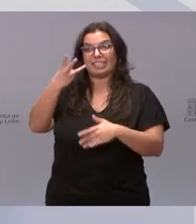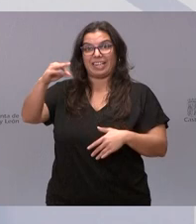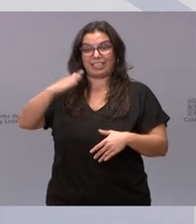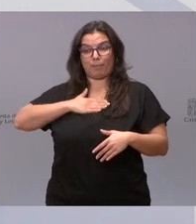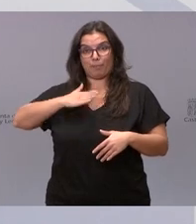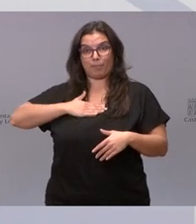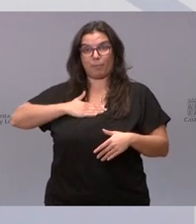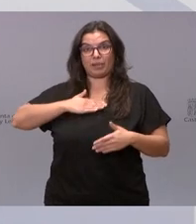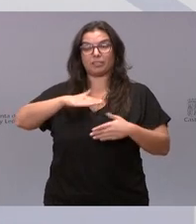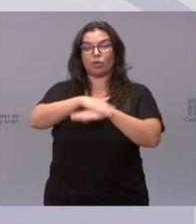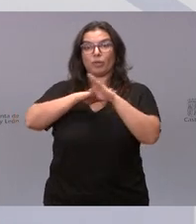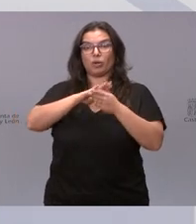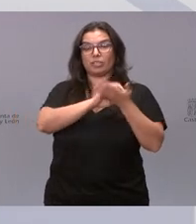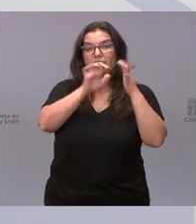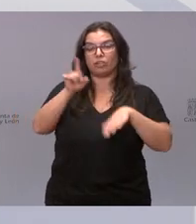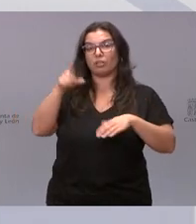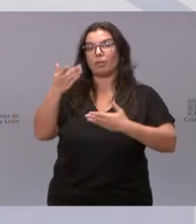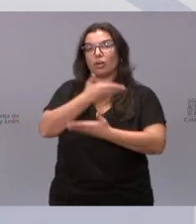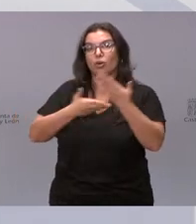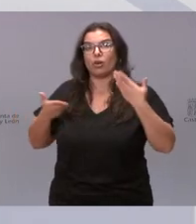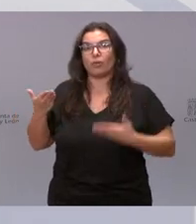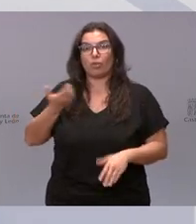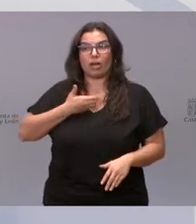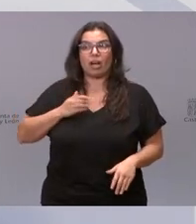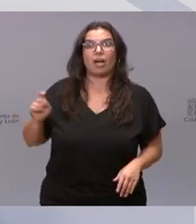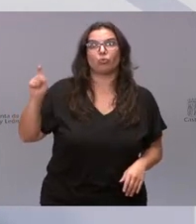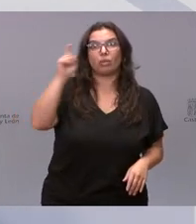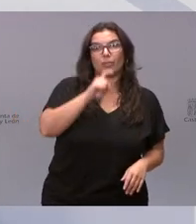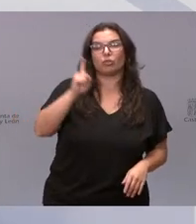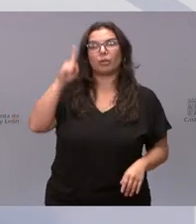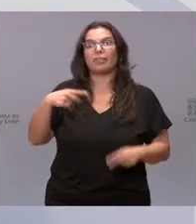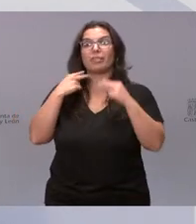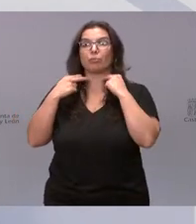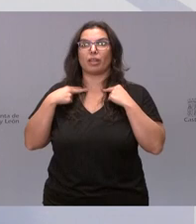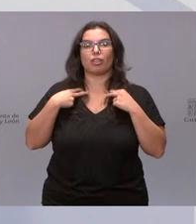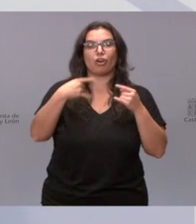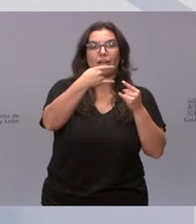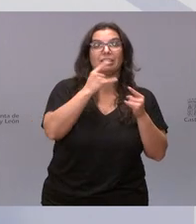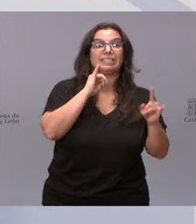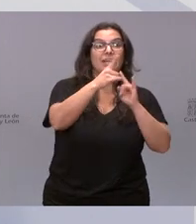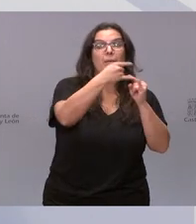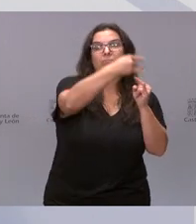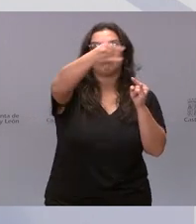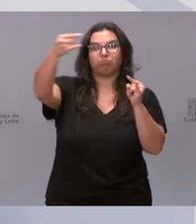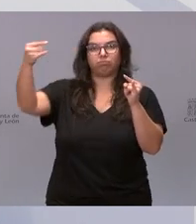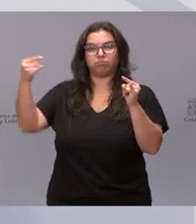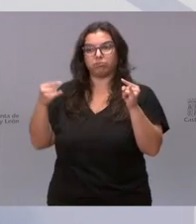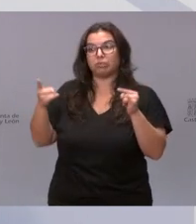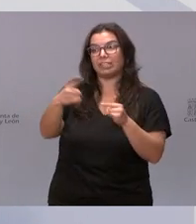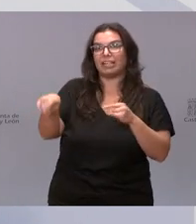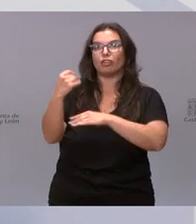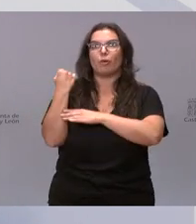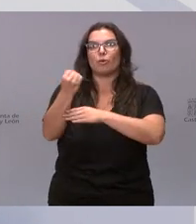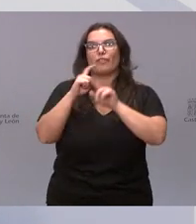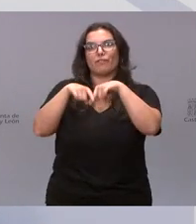de Castilla y León, en colaboración con los ayuntamientos y con las diputaciones provinciales, 30 oficinas de apoyo a las